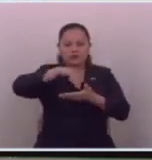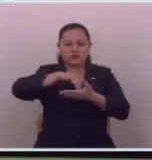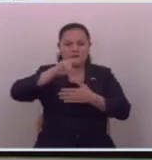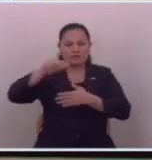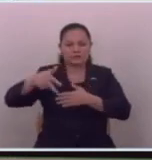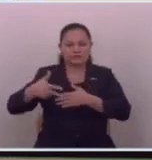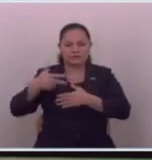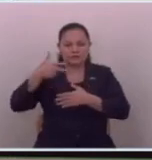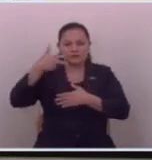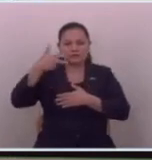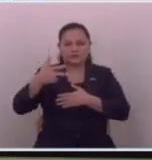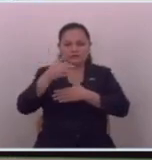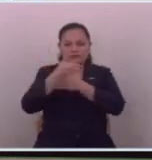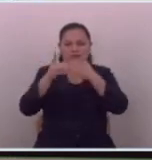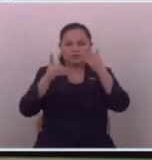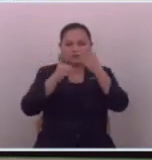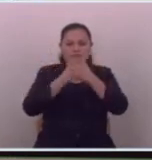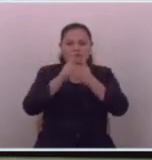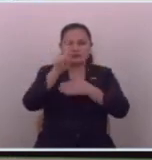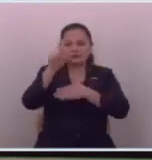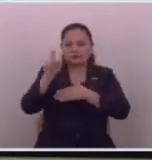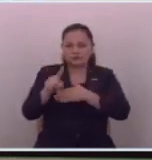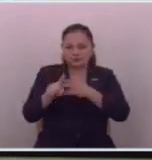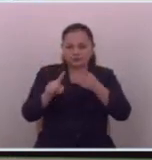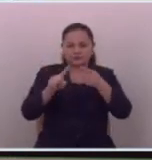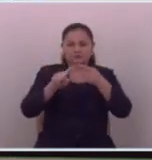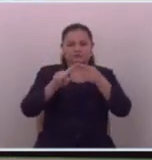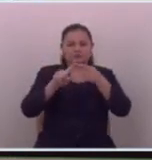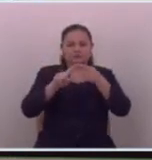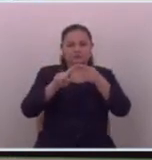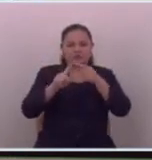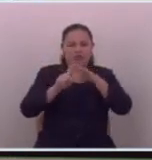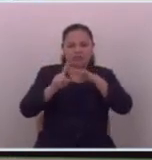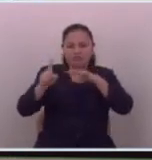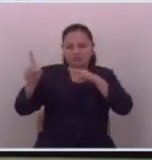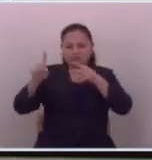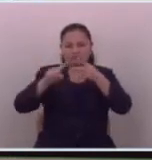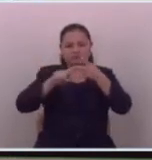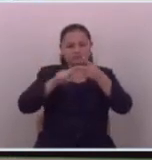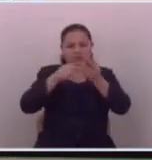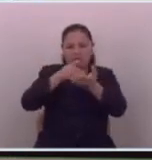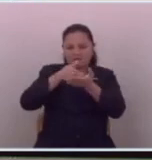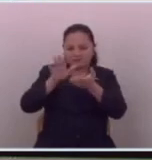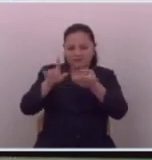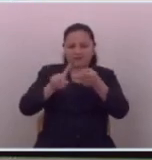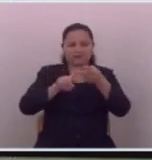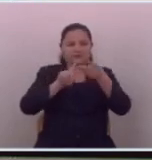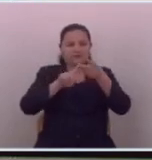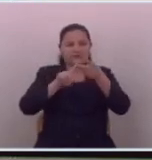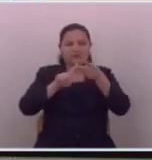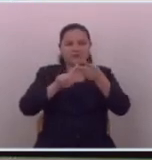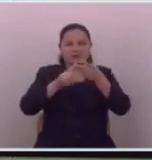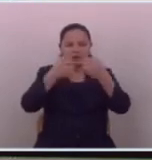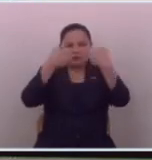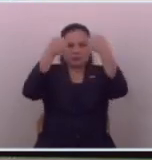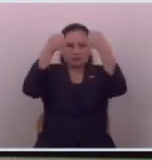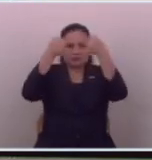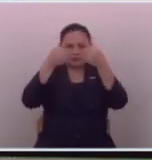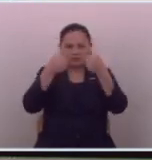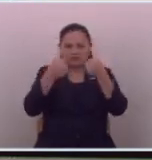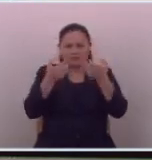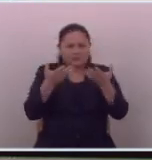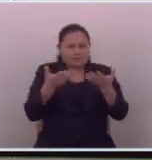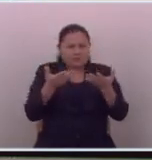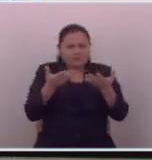tercera vez la diputada lo preguntó hablaron de exiliados hablaron de de presos y la verdad que